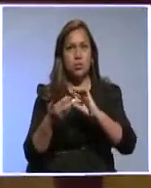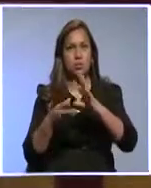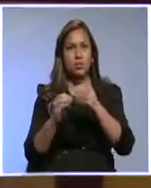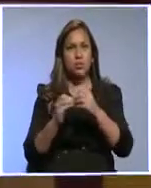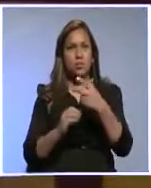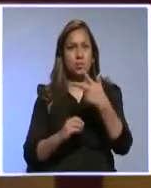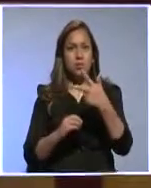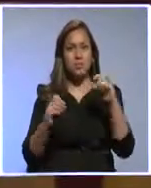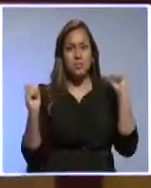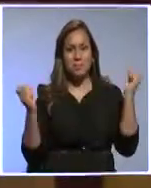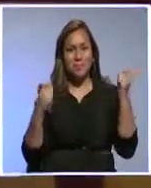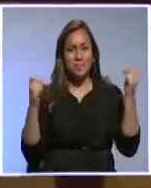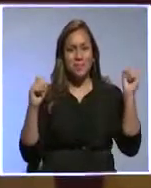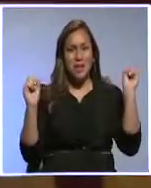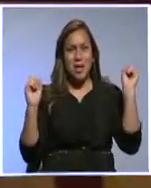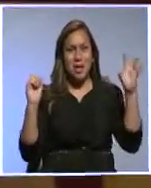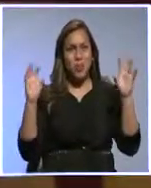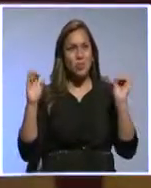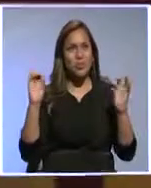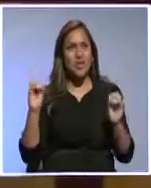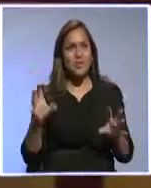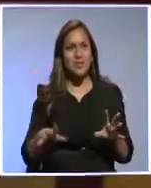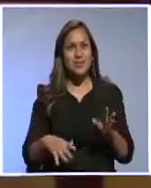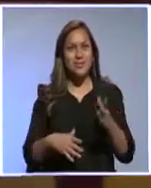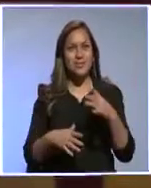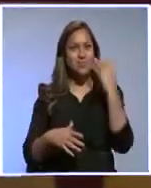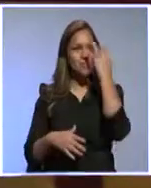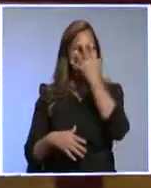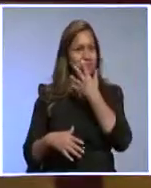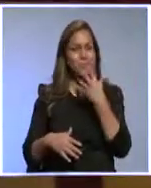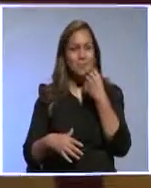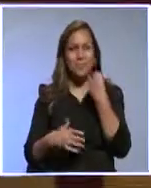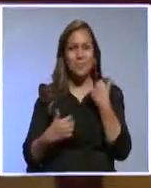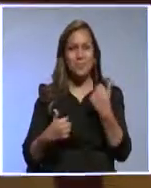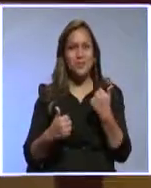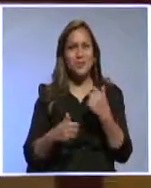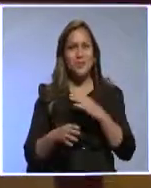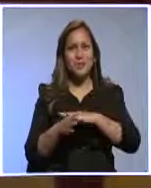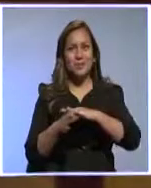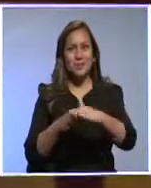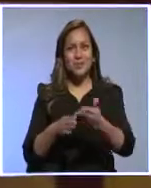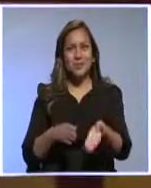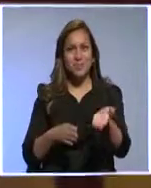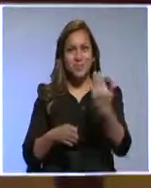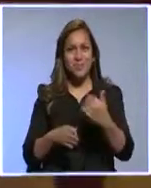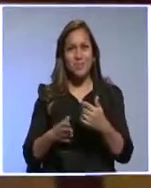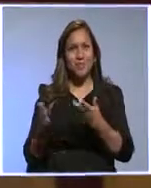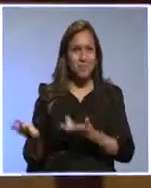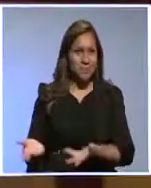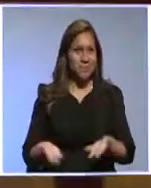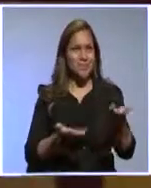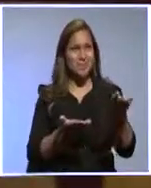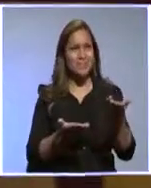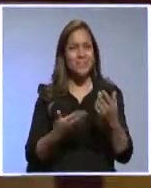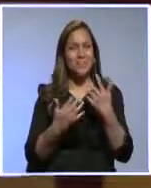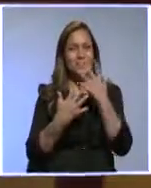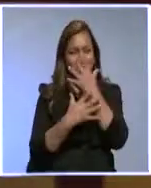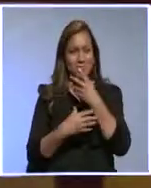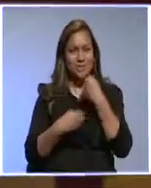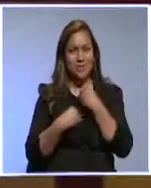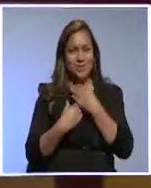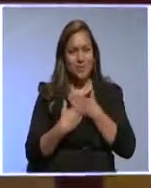Festival de las Luces ha sido sencillamente maravilloso. sea, realmente invito al que no ha ido, que por favor vaya. Vale la pena